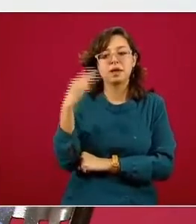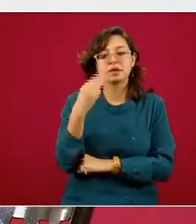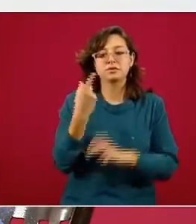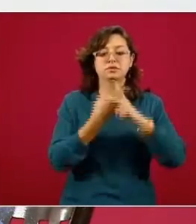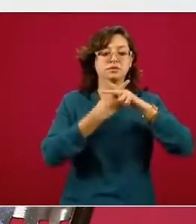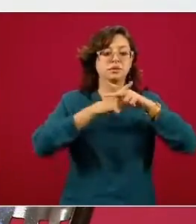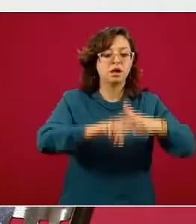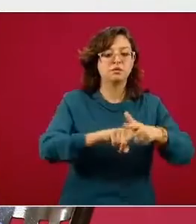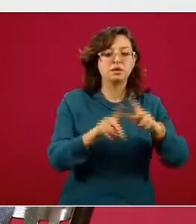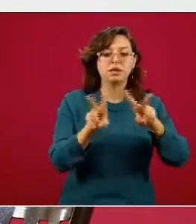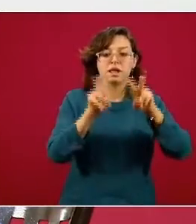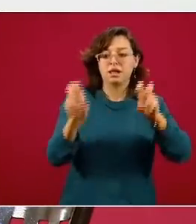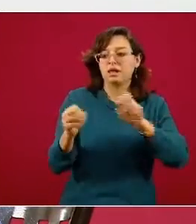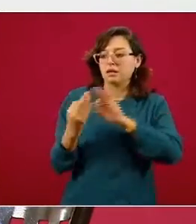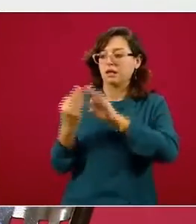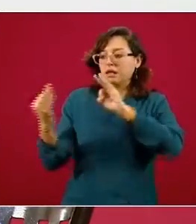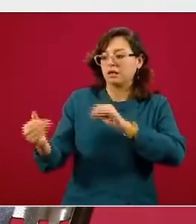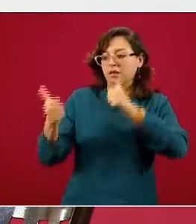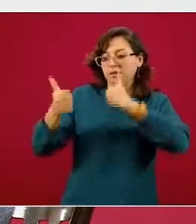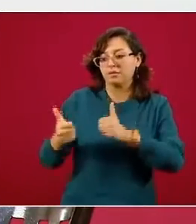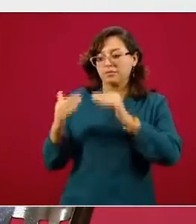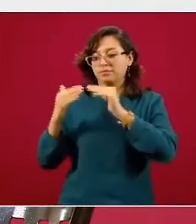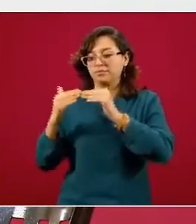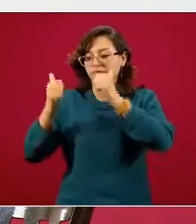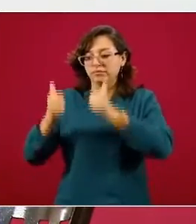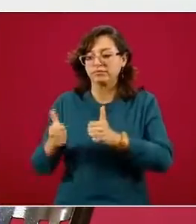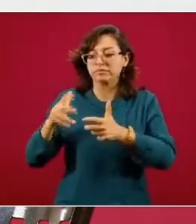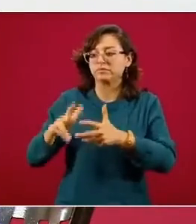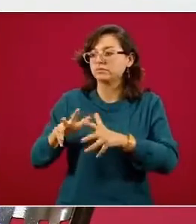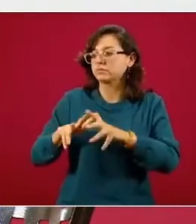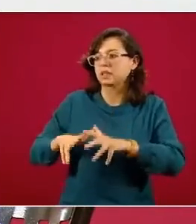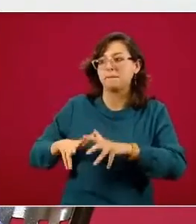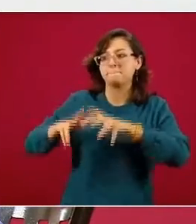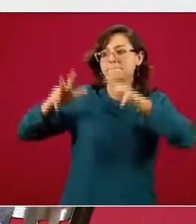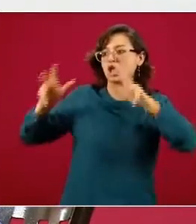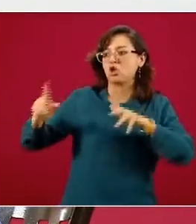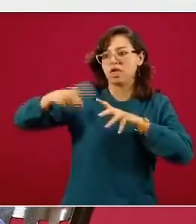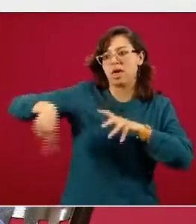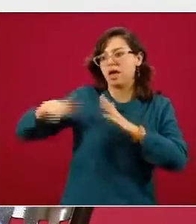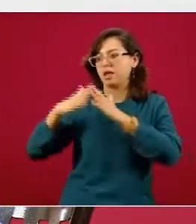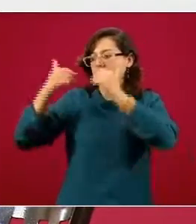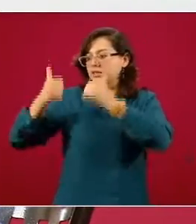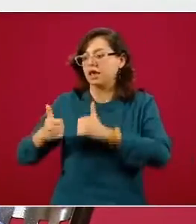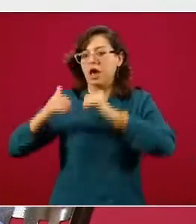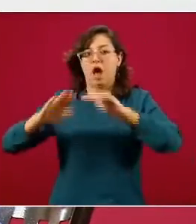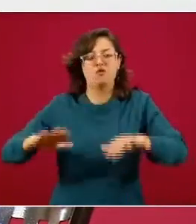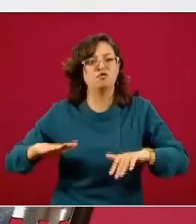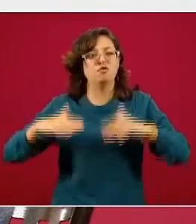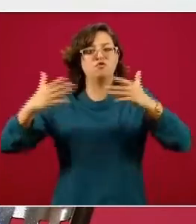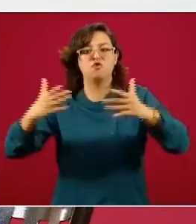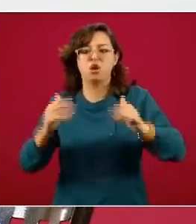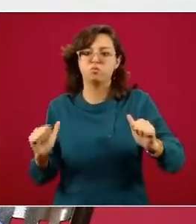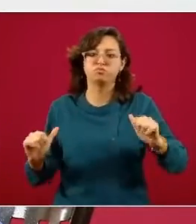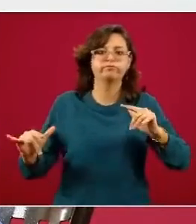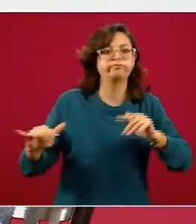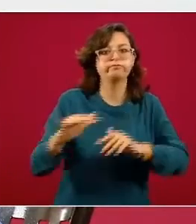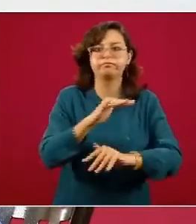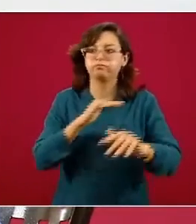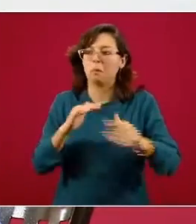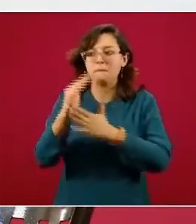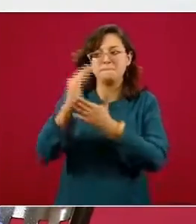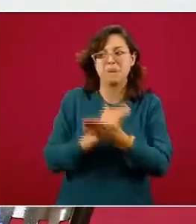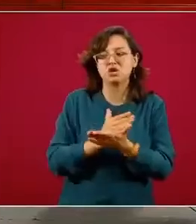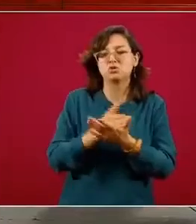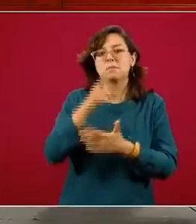de mitigación comunitaria que por su carácter masivo permitieron reducir el número diario de casos.